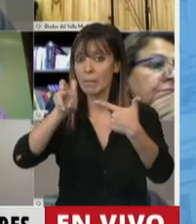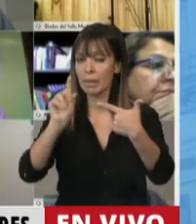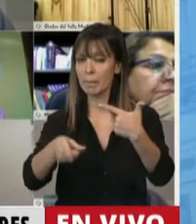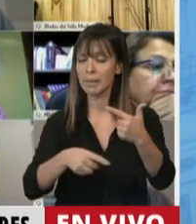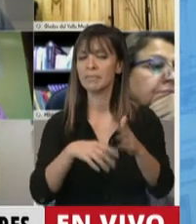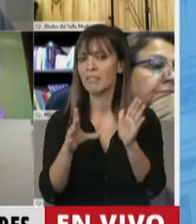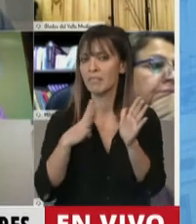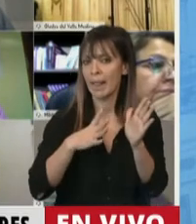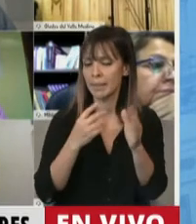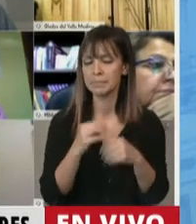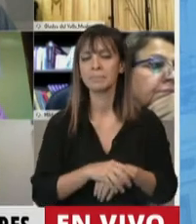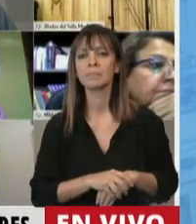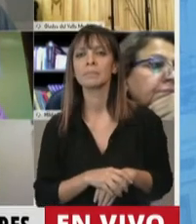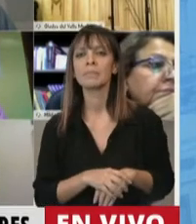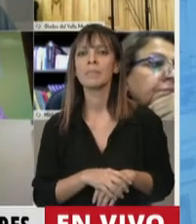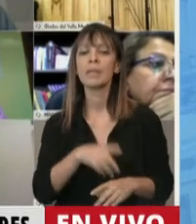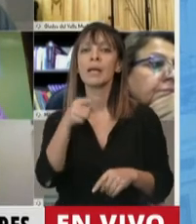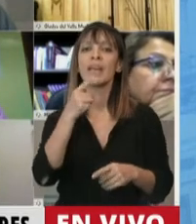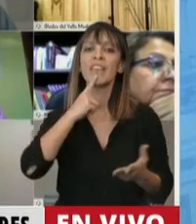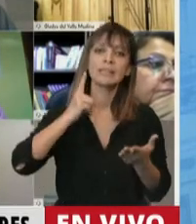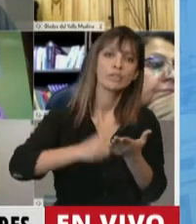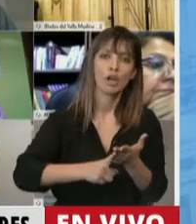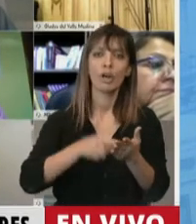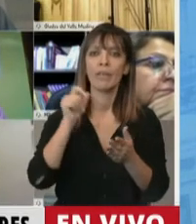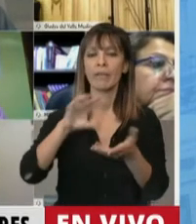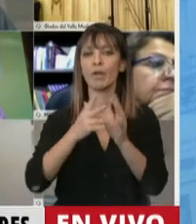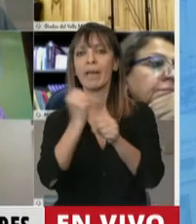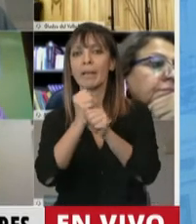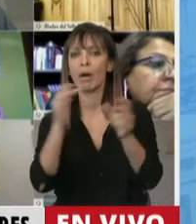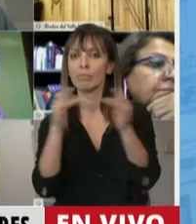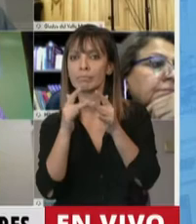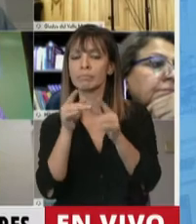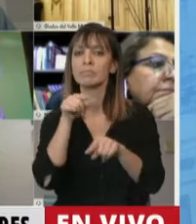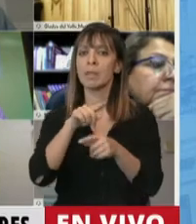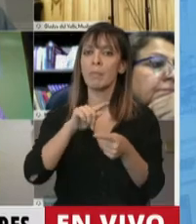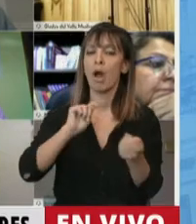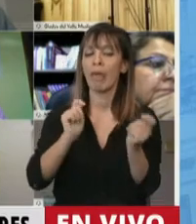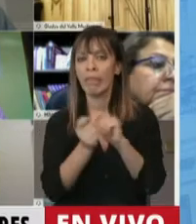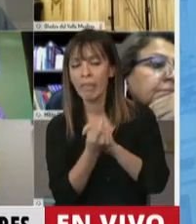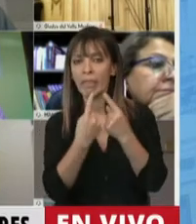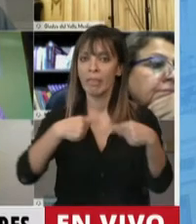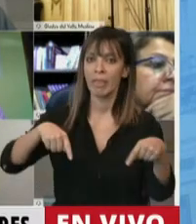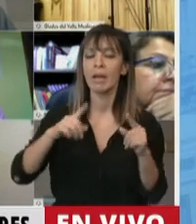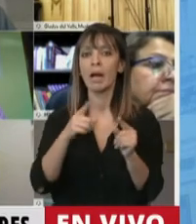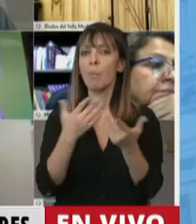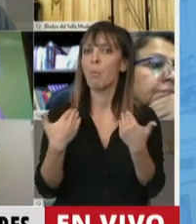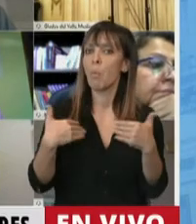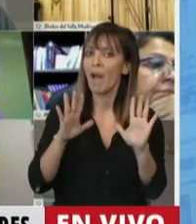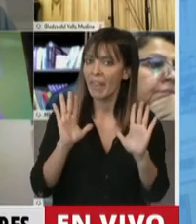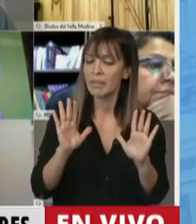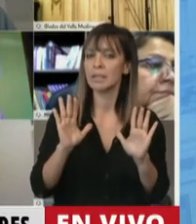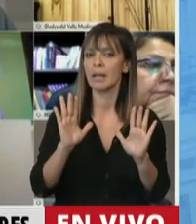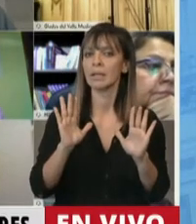que tanto la decisión de ir al teletrabajo como la reversibilidad pueden no ser